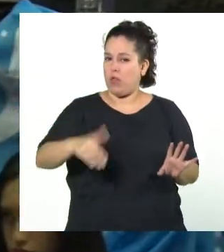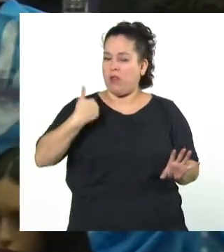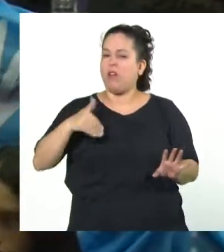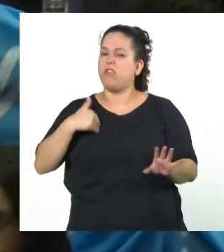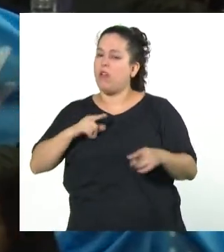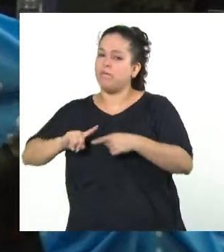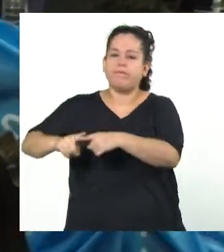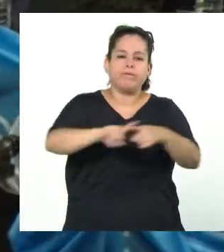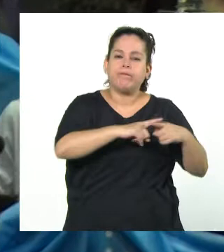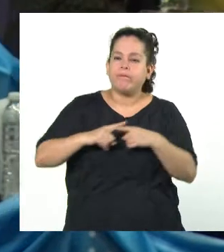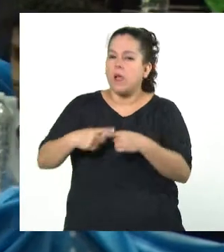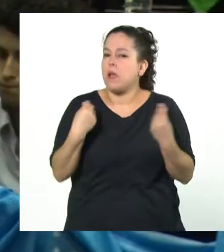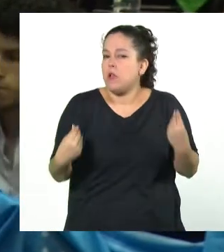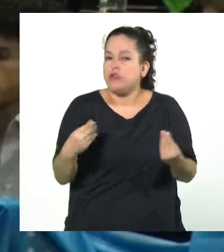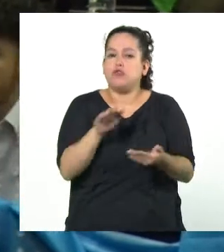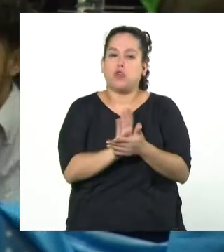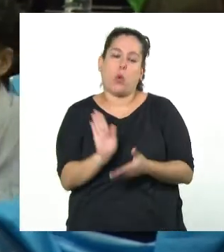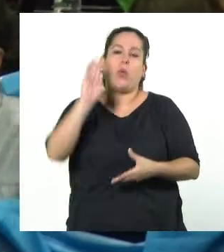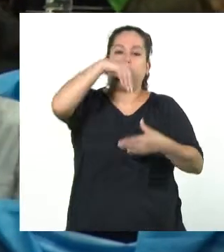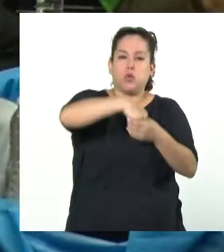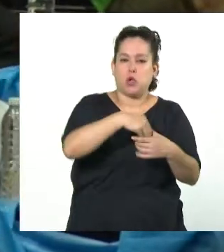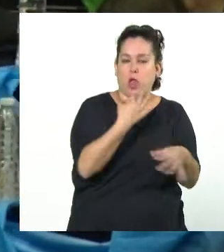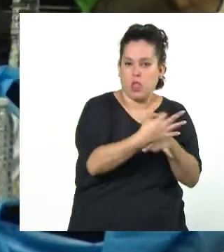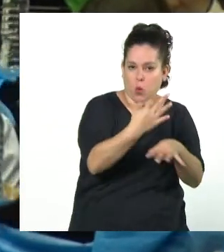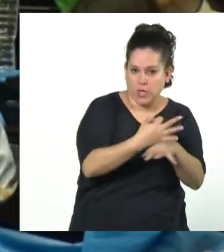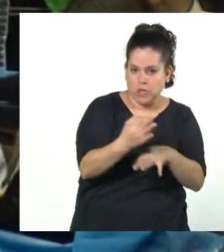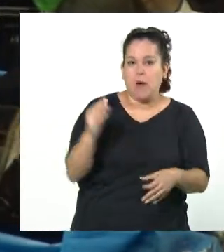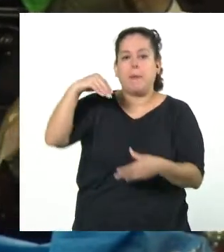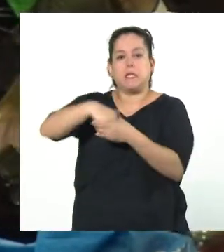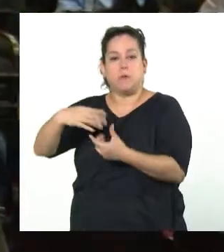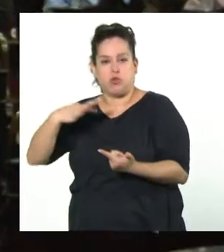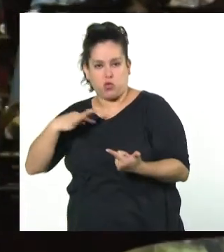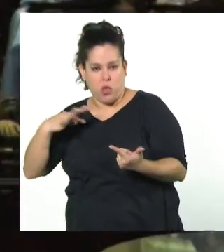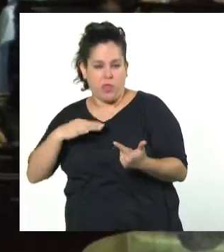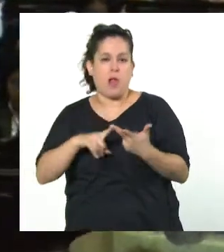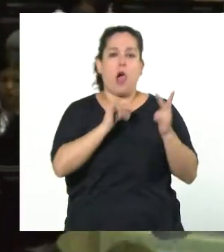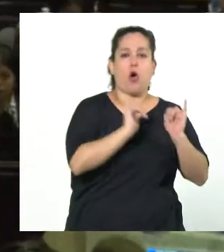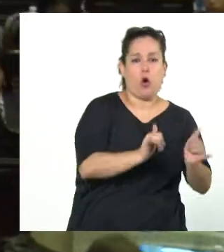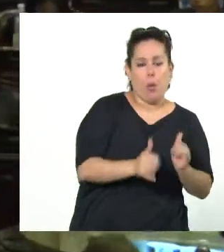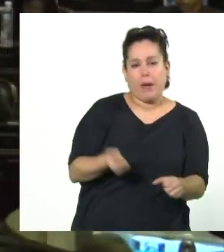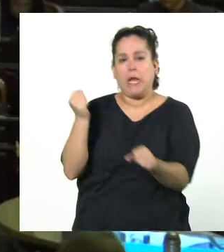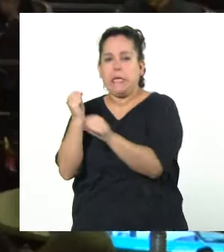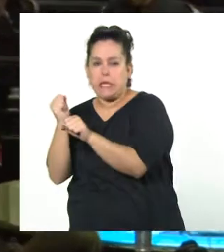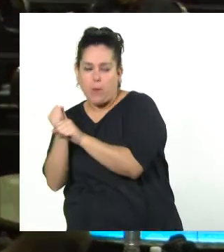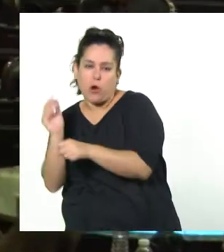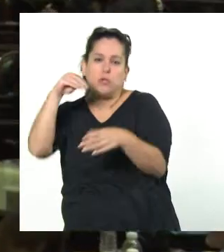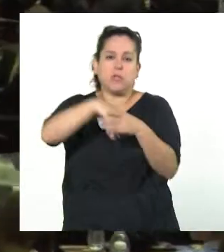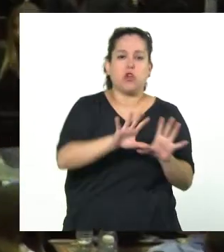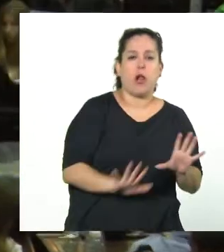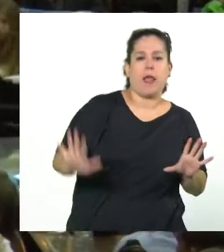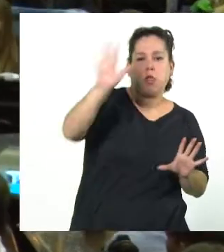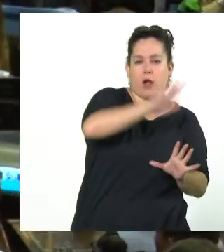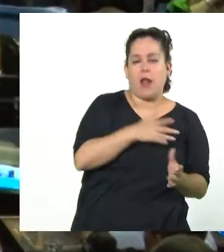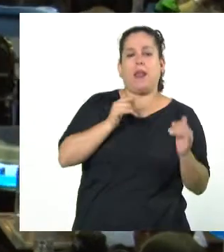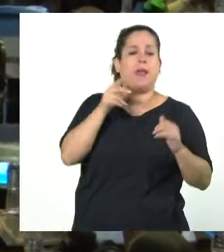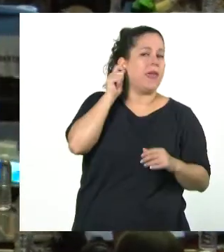y elaboraron iniciativas en torno a la inclusión educativa, participación ciudadana, Jóvenes y Trabajo, Integración Regional, Género y Derechos